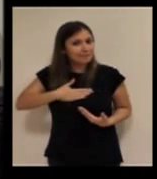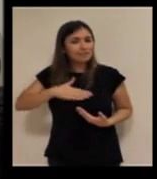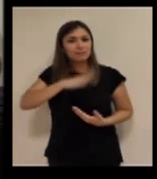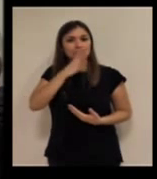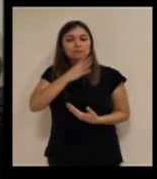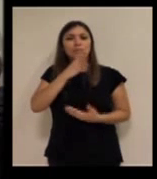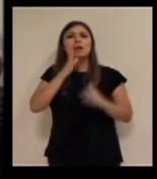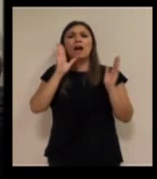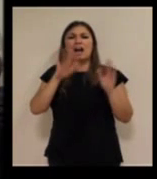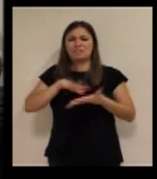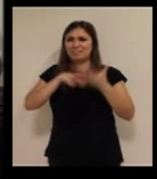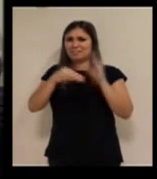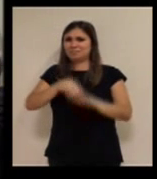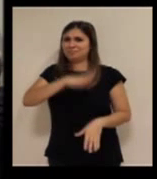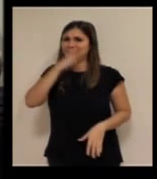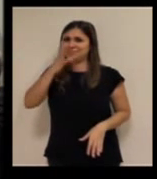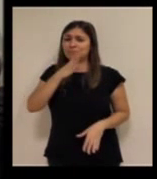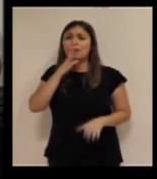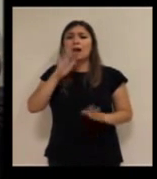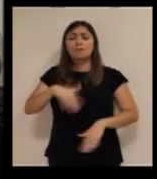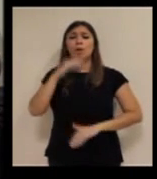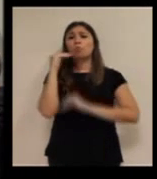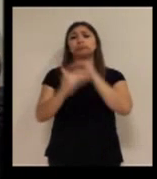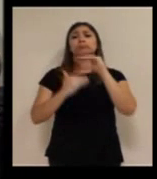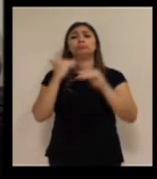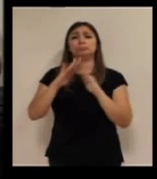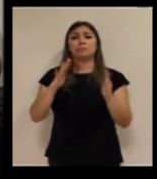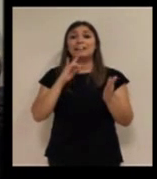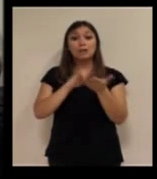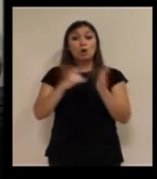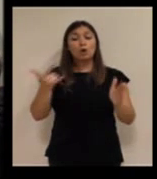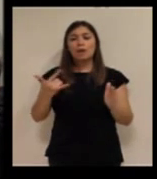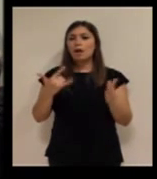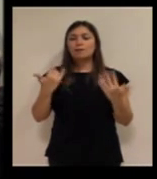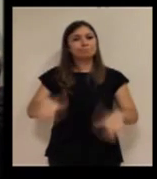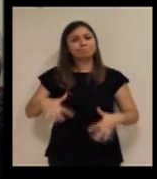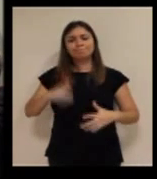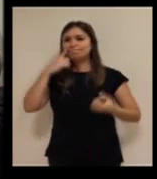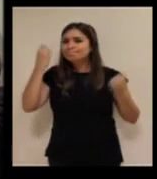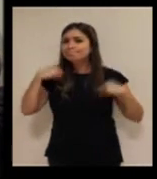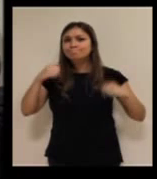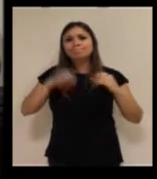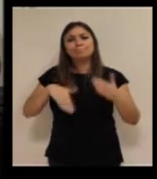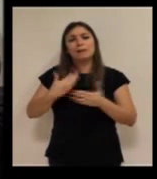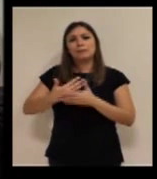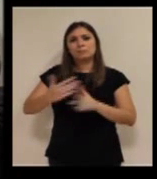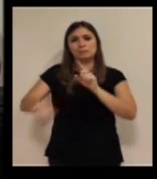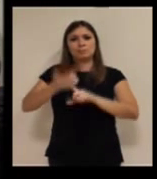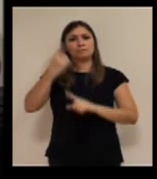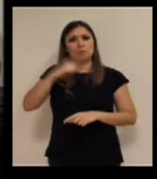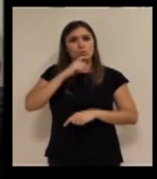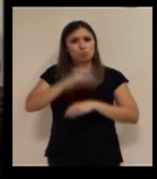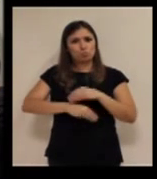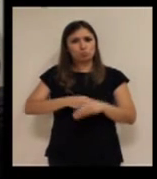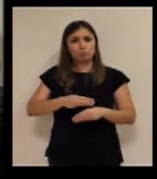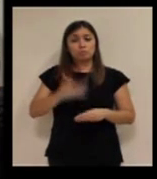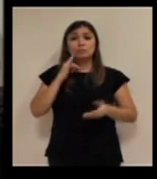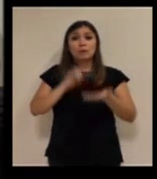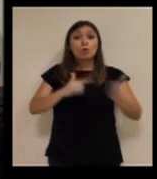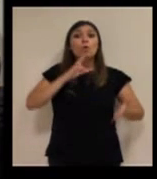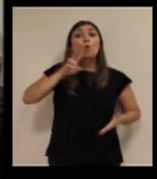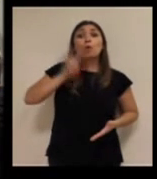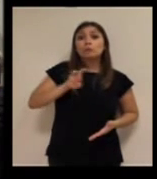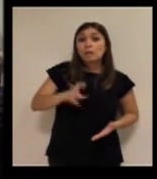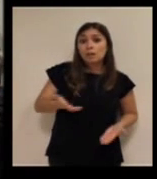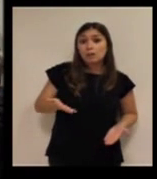mucha capacidad de adaptación y eso es lo que hace superar la tecnología, ¿no? Entonces yo creo que siempre que la tecnología sea una tecnología útil